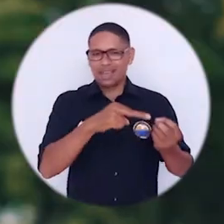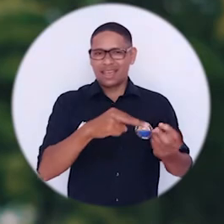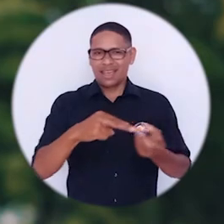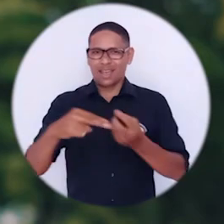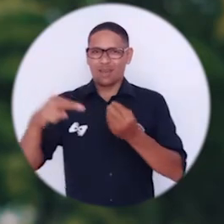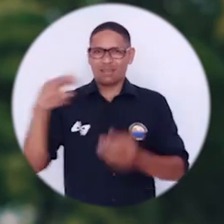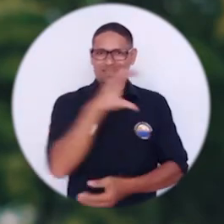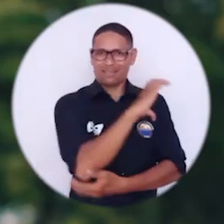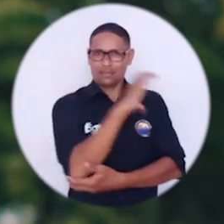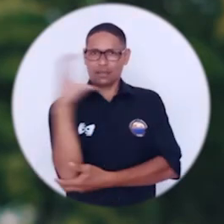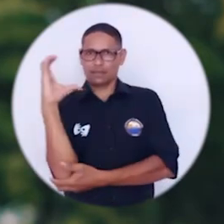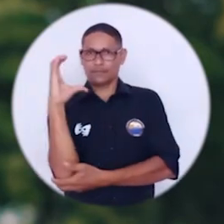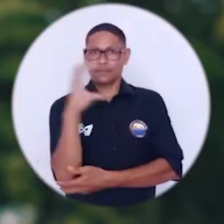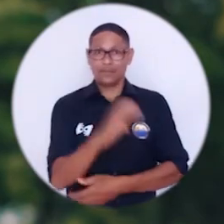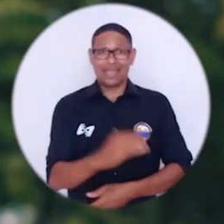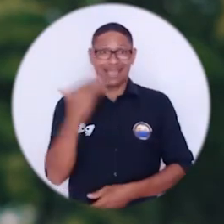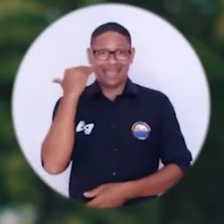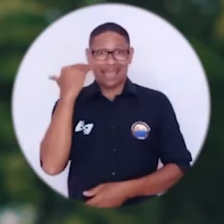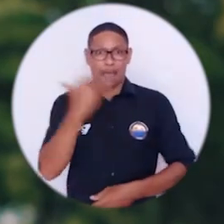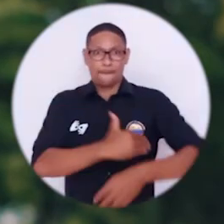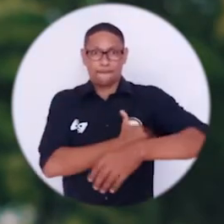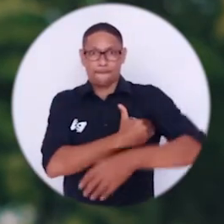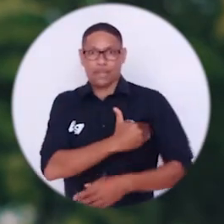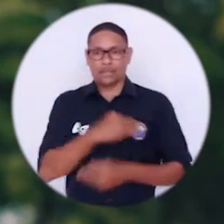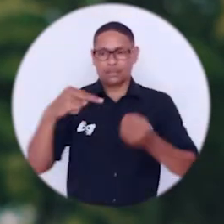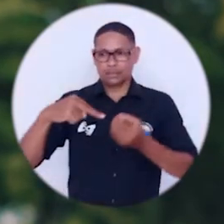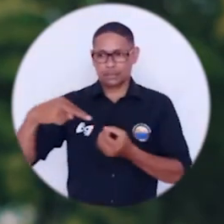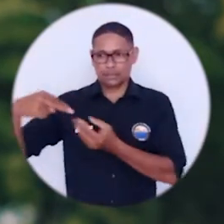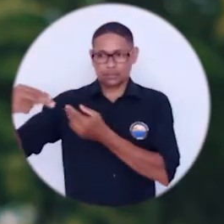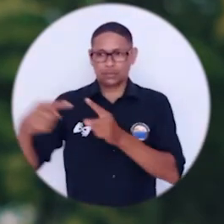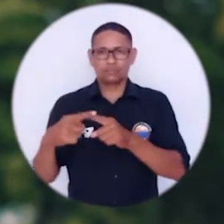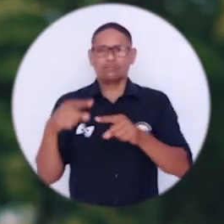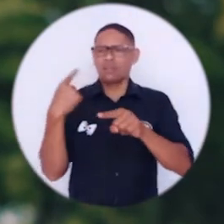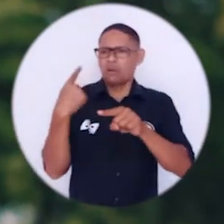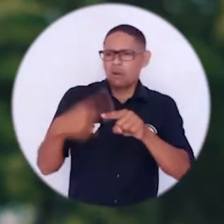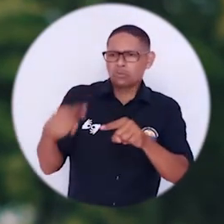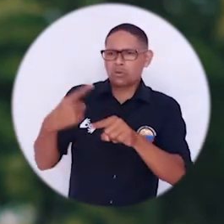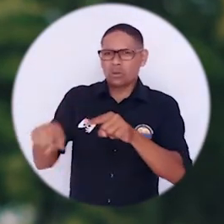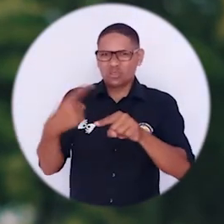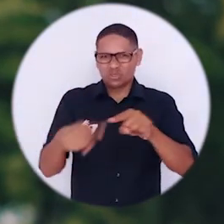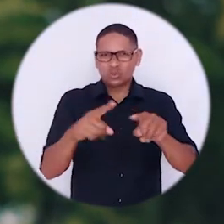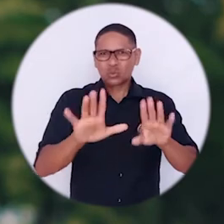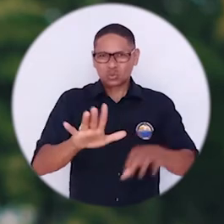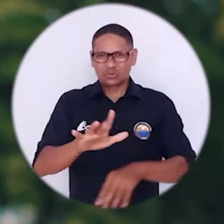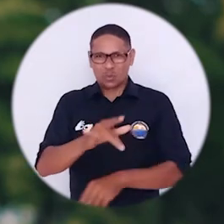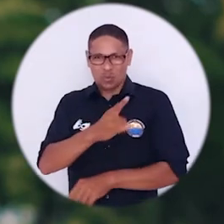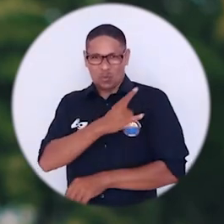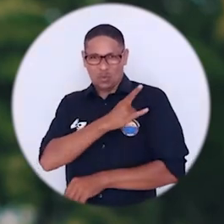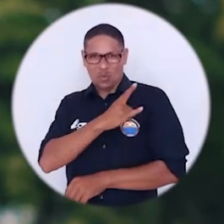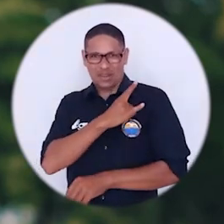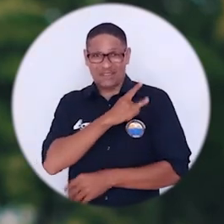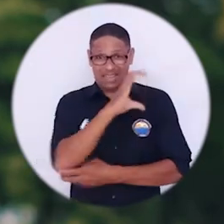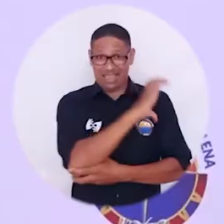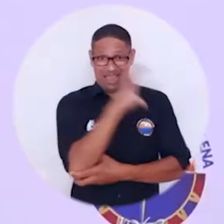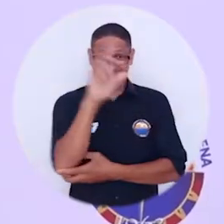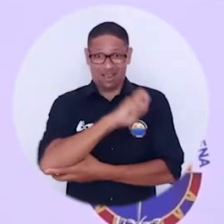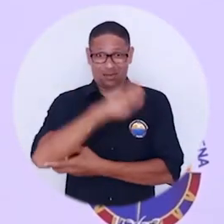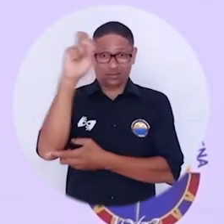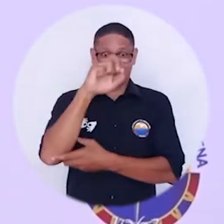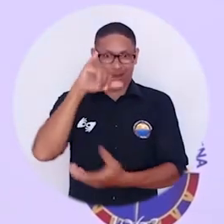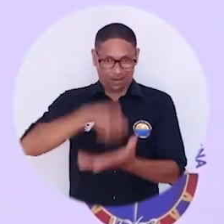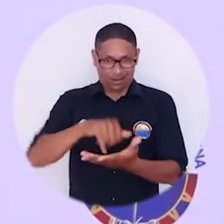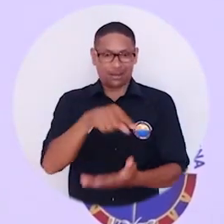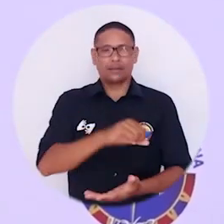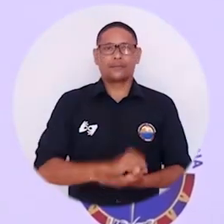En el espacio estuvieron la ministra de Educación en compañía de varios directivos de universidades de la costa nortecolombiana. El